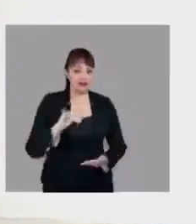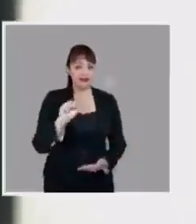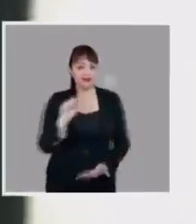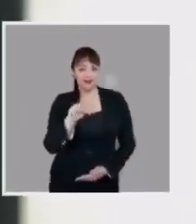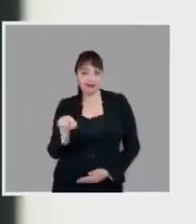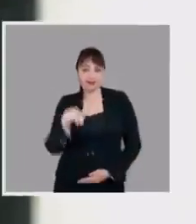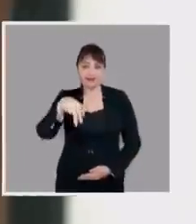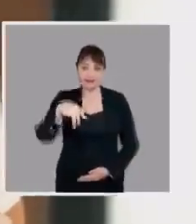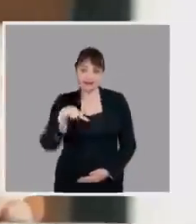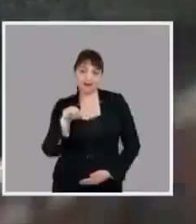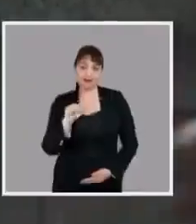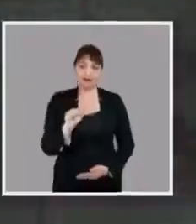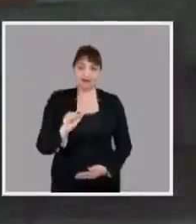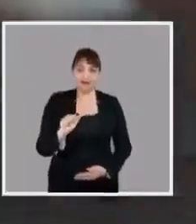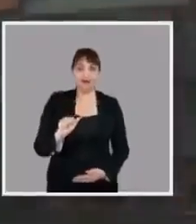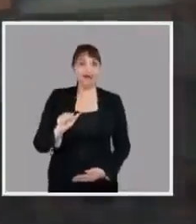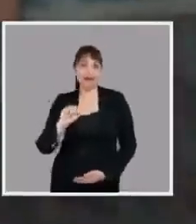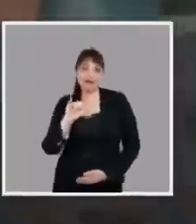¿Cómo?